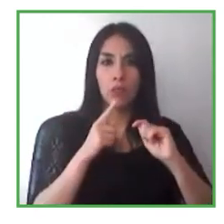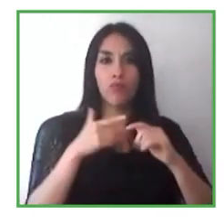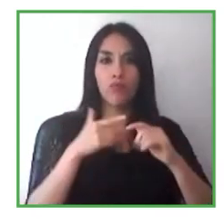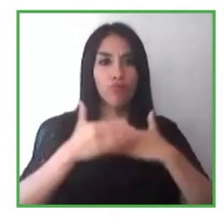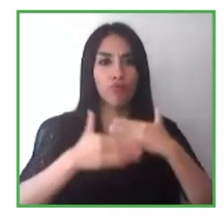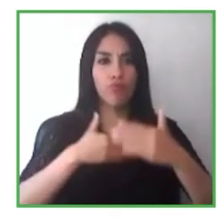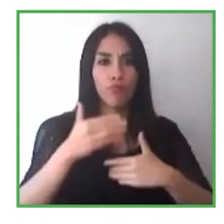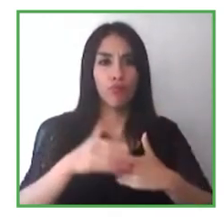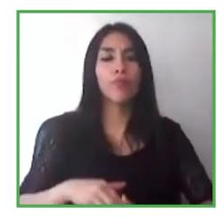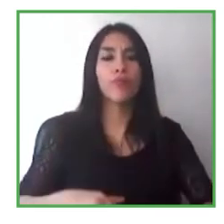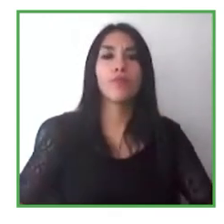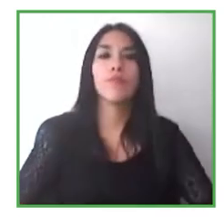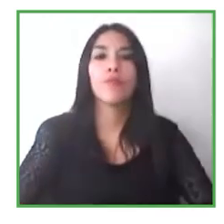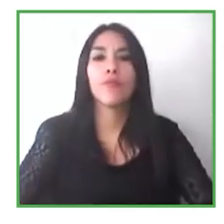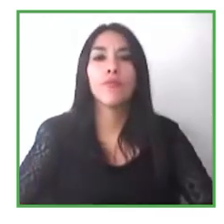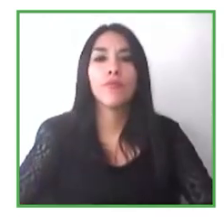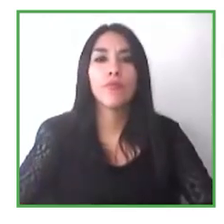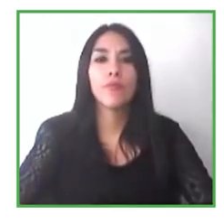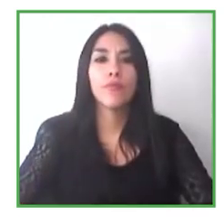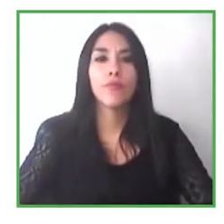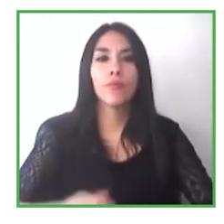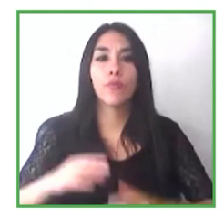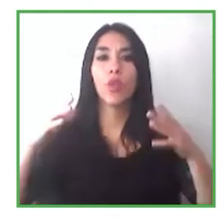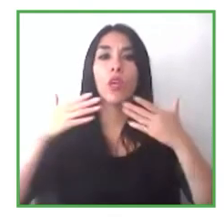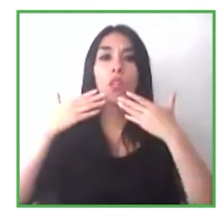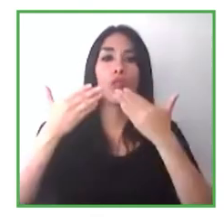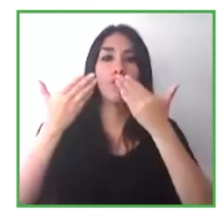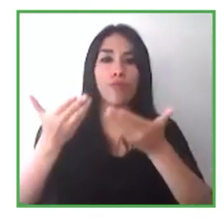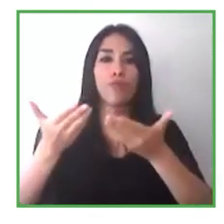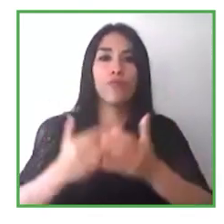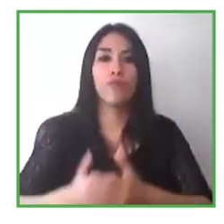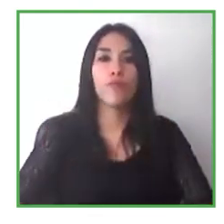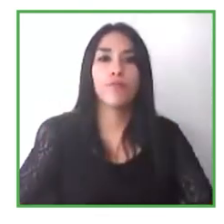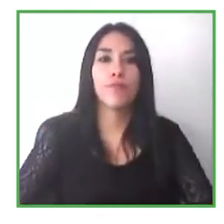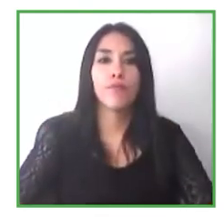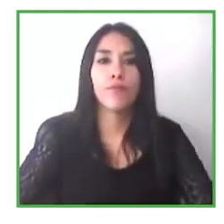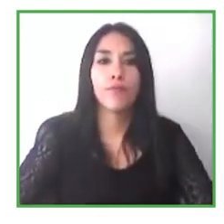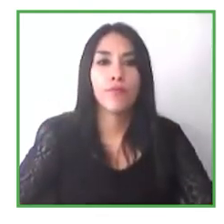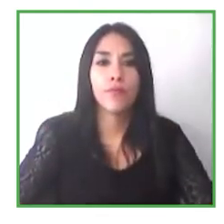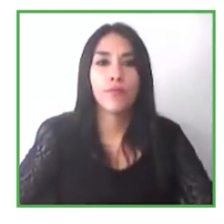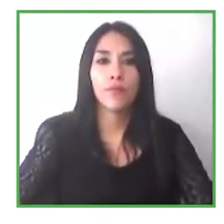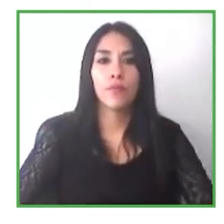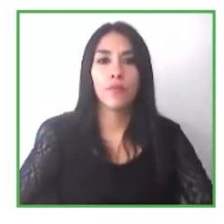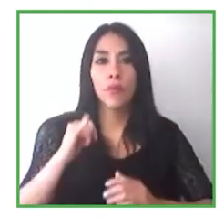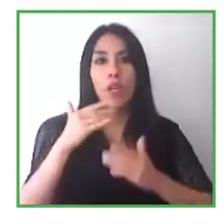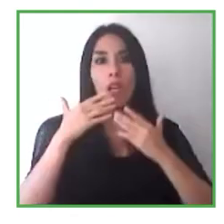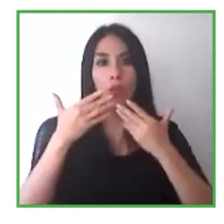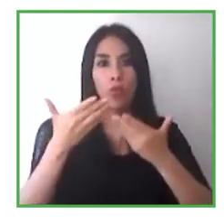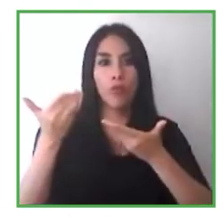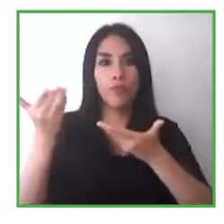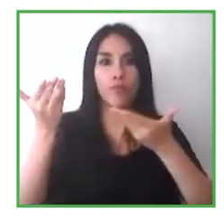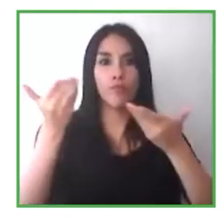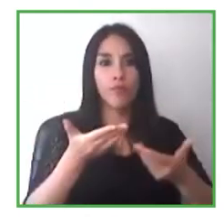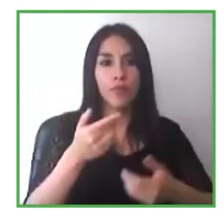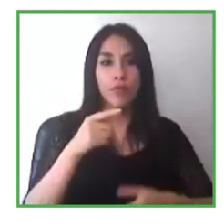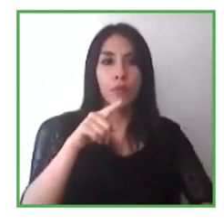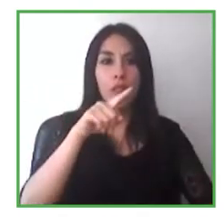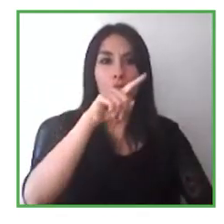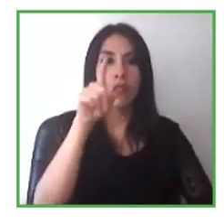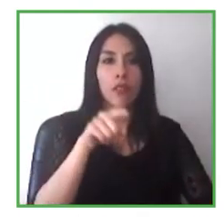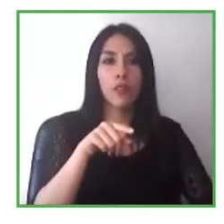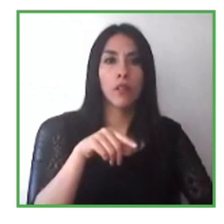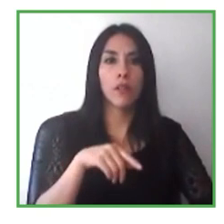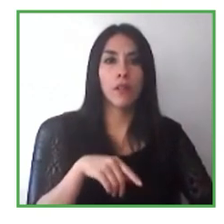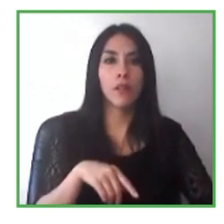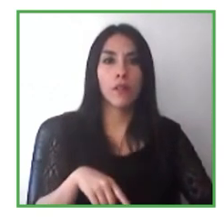Urina y Maite. ¿Pueden hablar un poco sobre cómo los está afectando el coronavirus en el trabajo que hacen? Creo